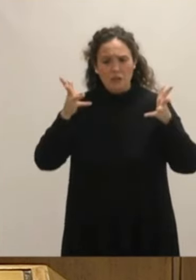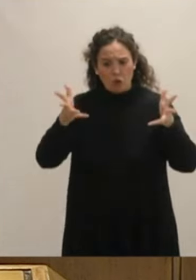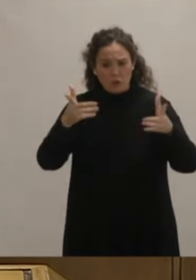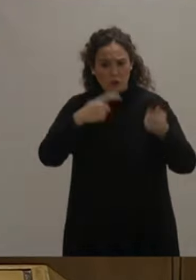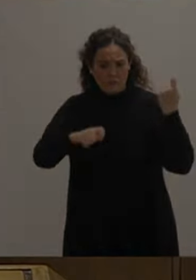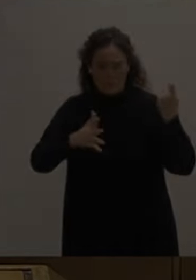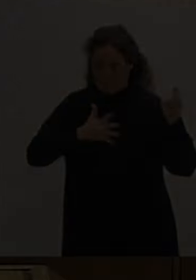para mí no tengo. Usted